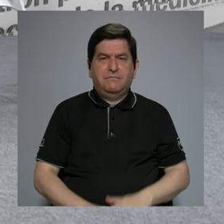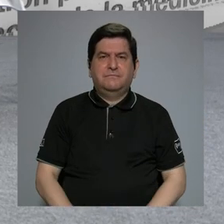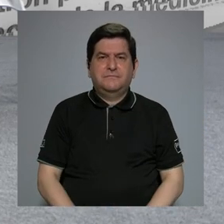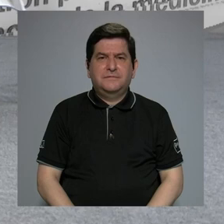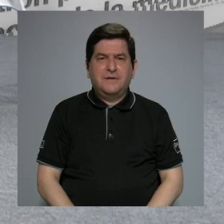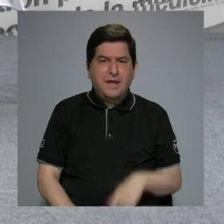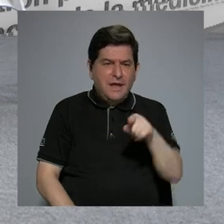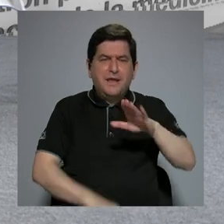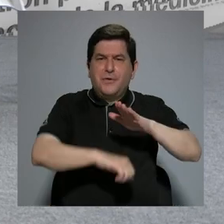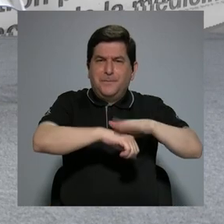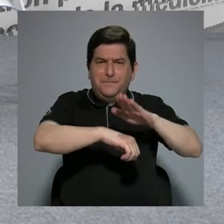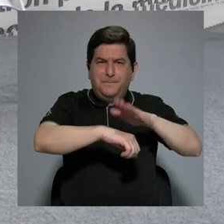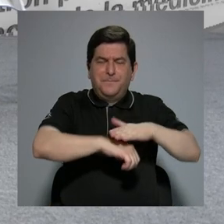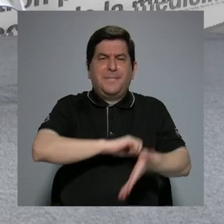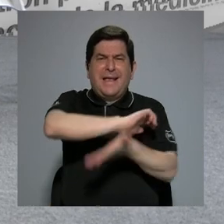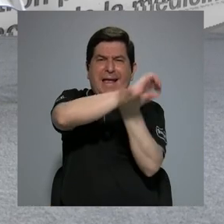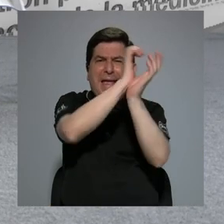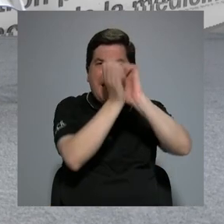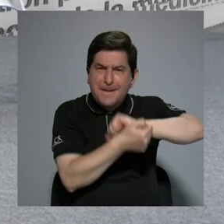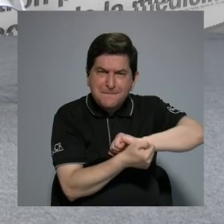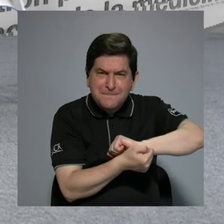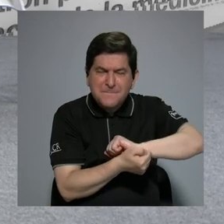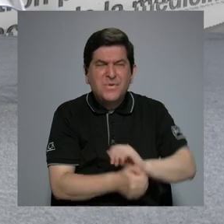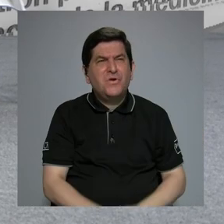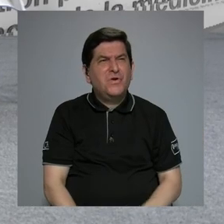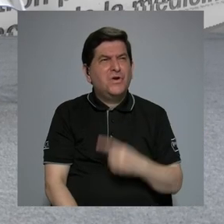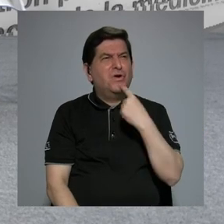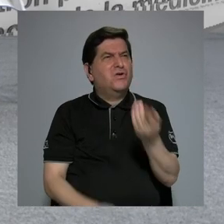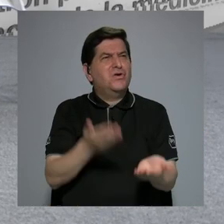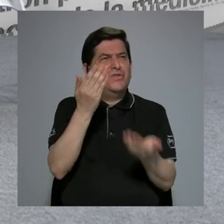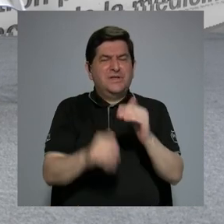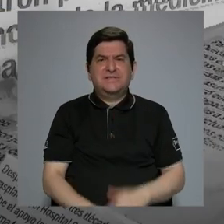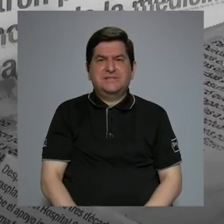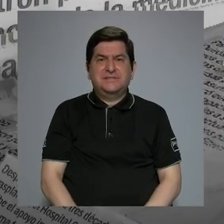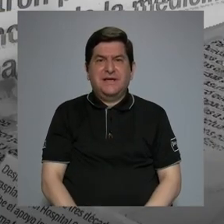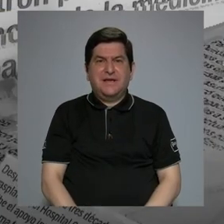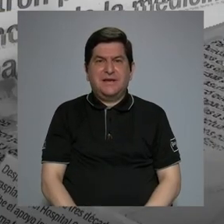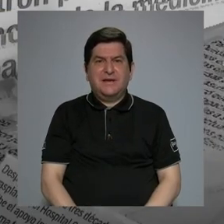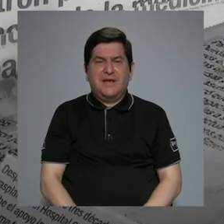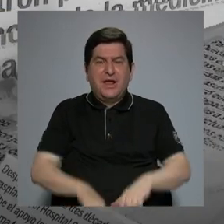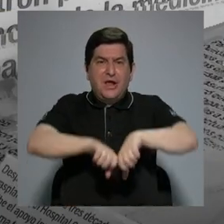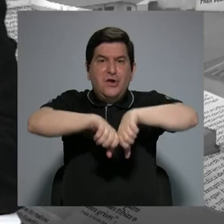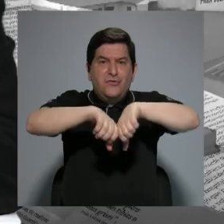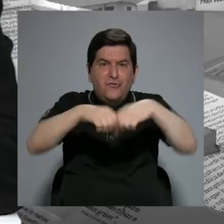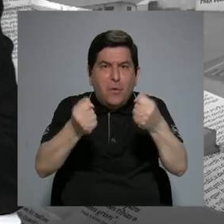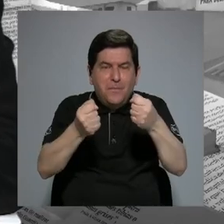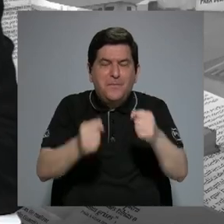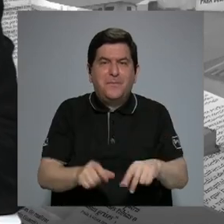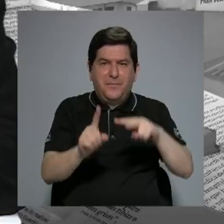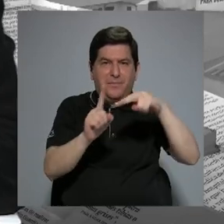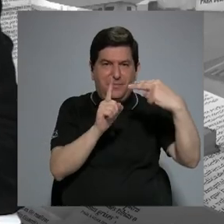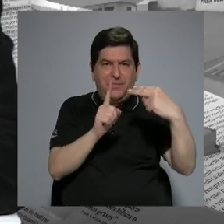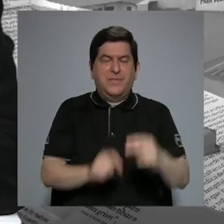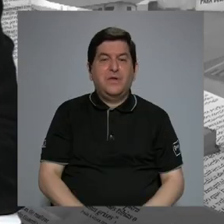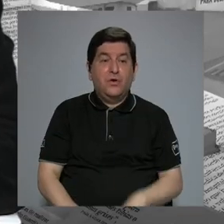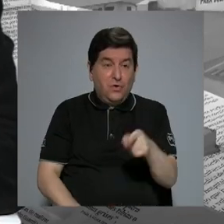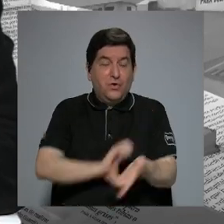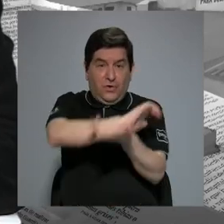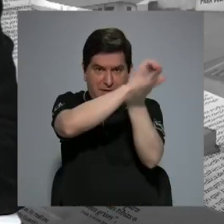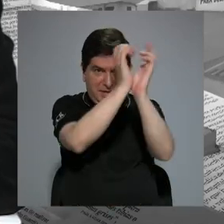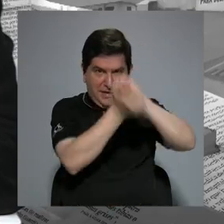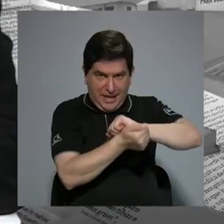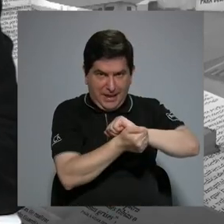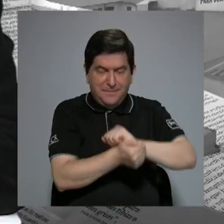vino a ser un cambio, podríamos decir, disruptivo, ¿verdad? Y ese cambio ha generado